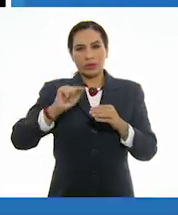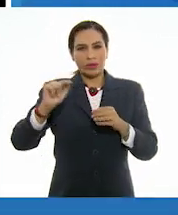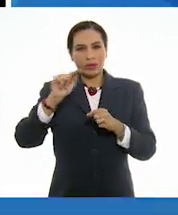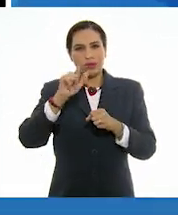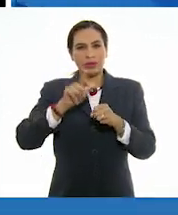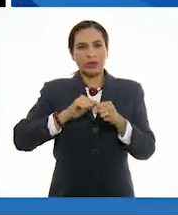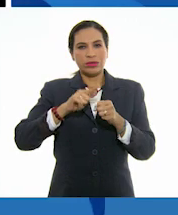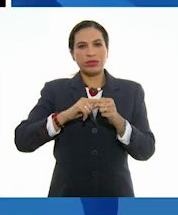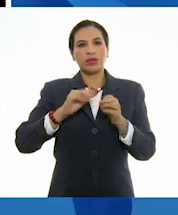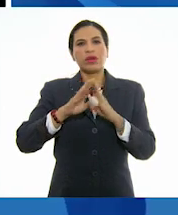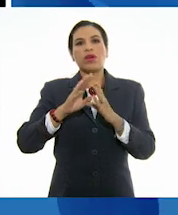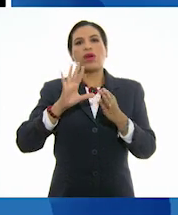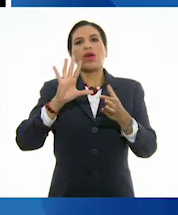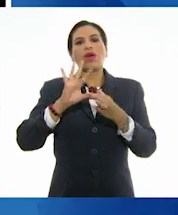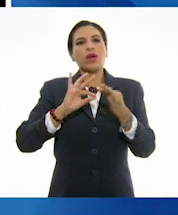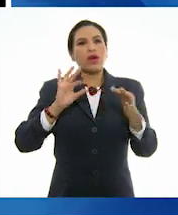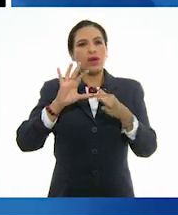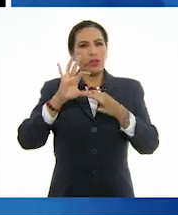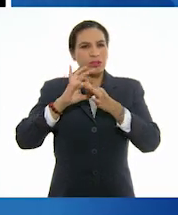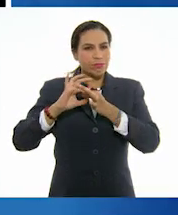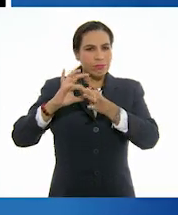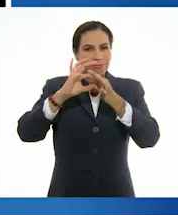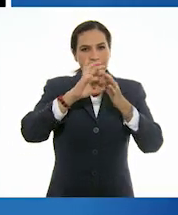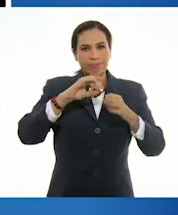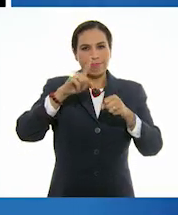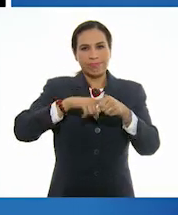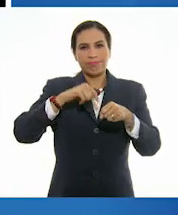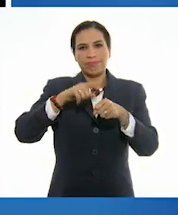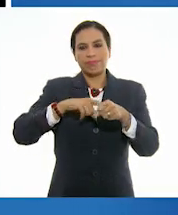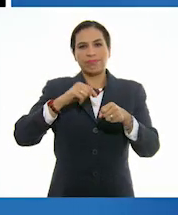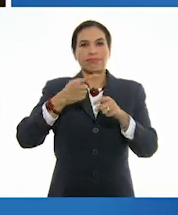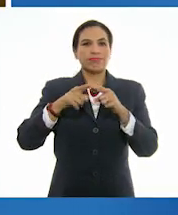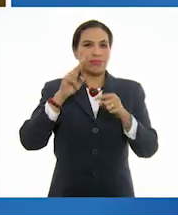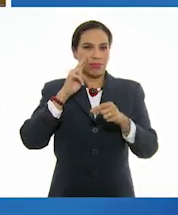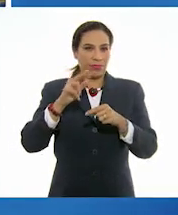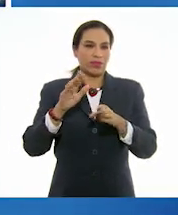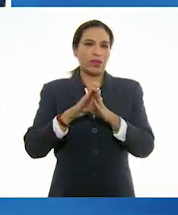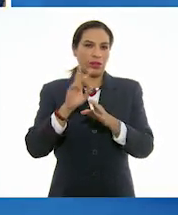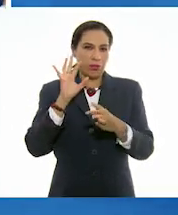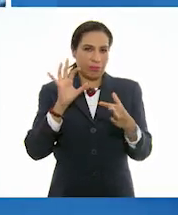el contraste combinando colores azul y ro.